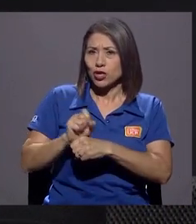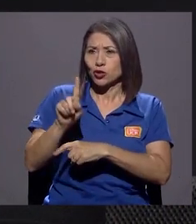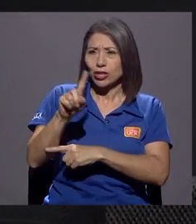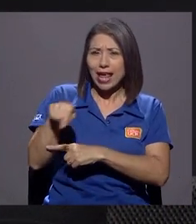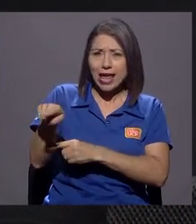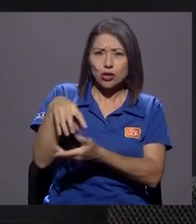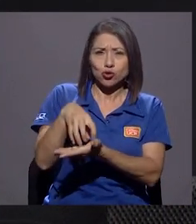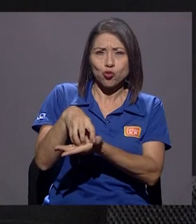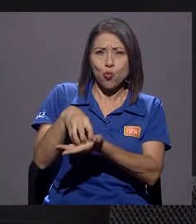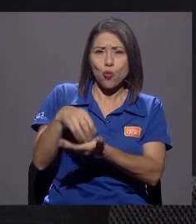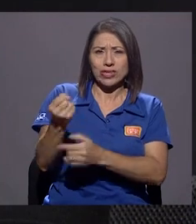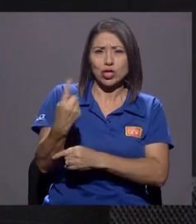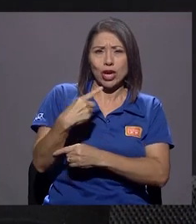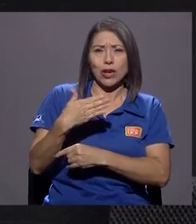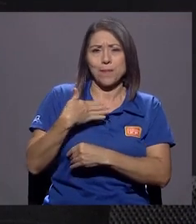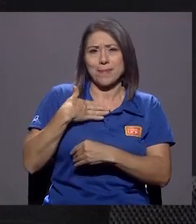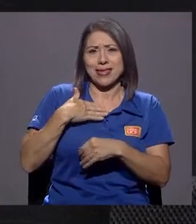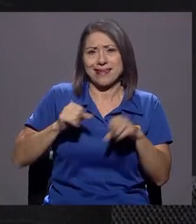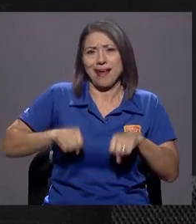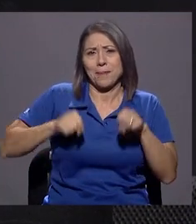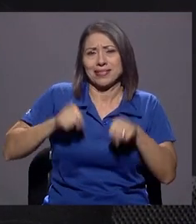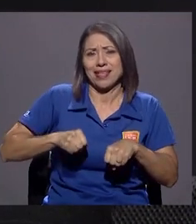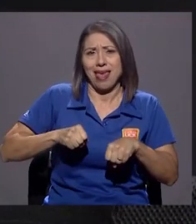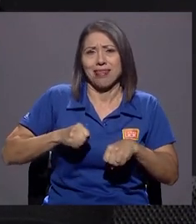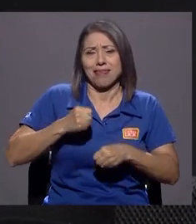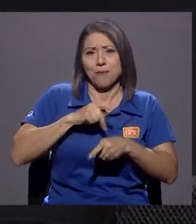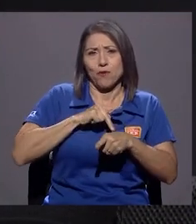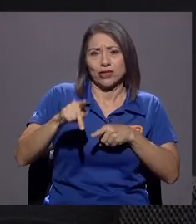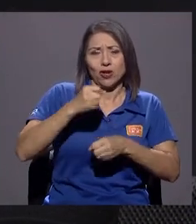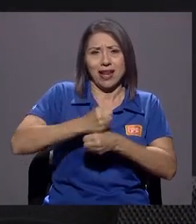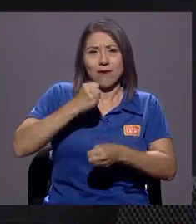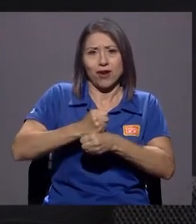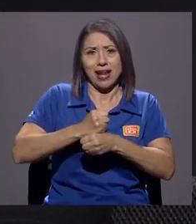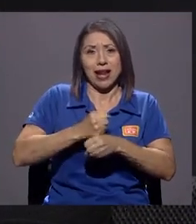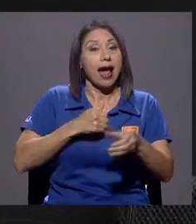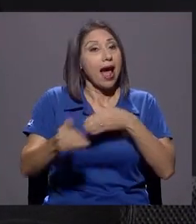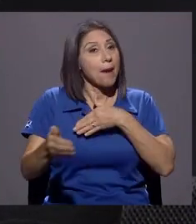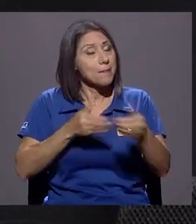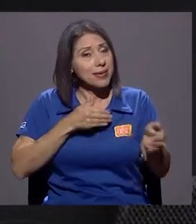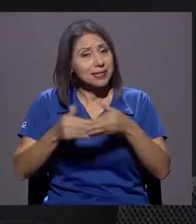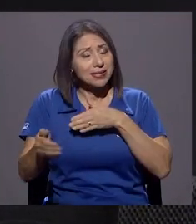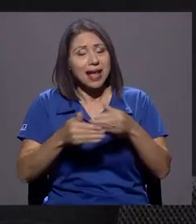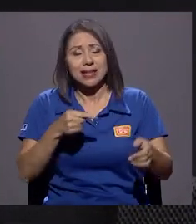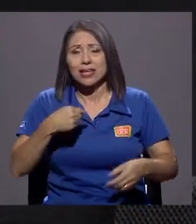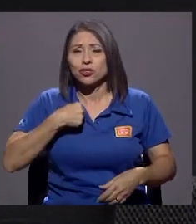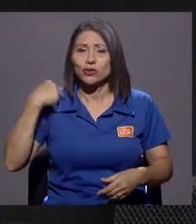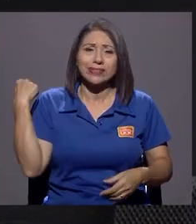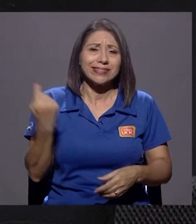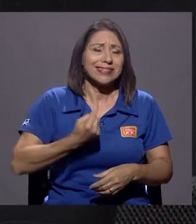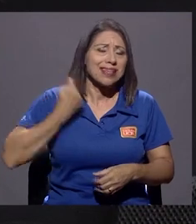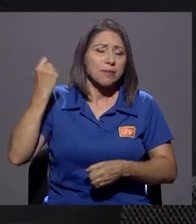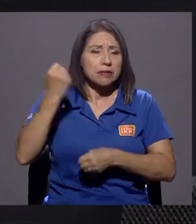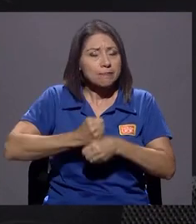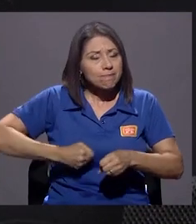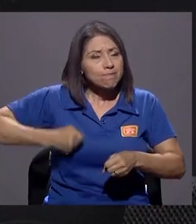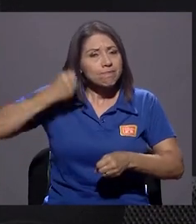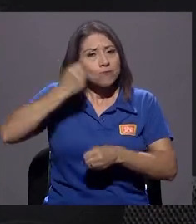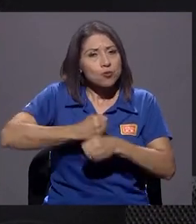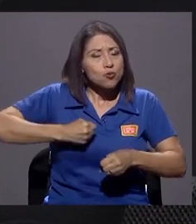y laboral, pese a que durante los dos años siempre he rendido más de la cuota que se me exige a nivel de trabajo.